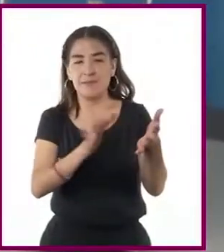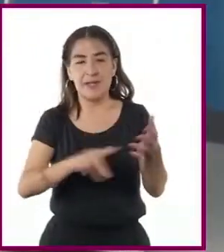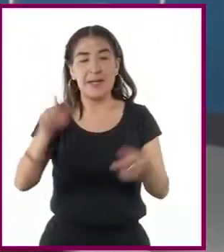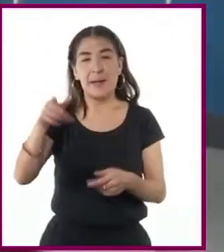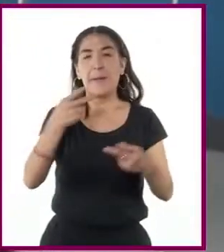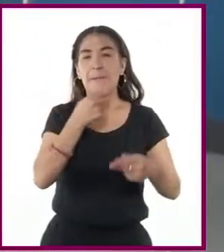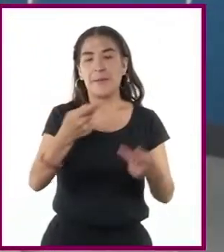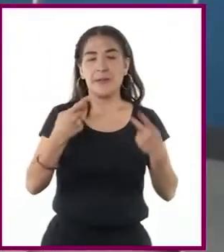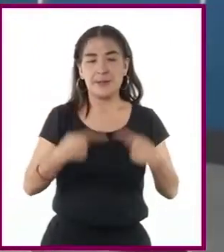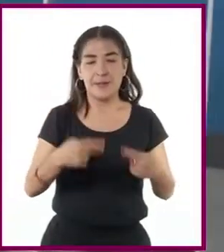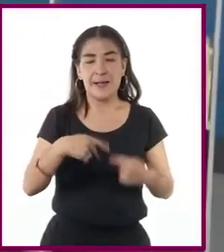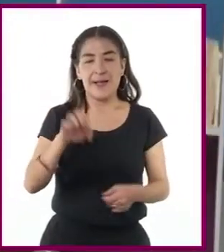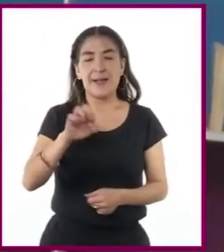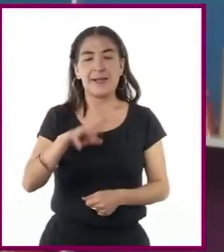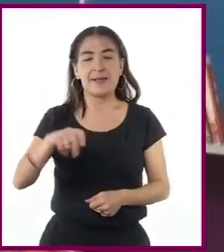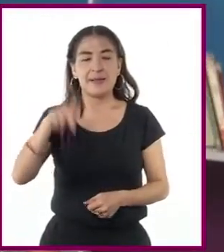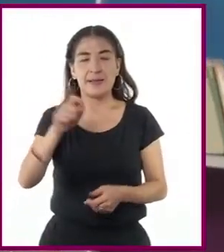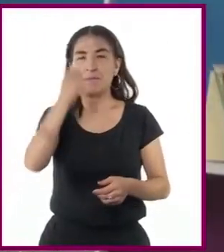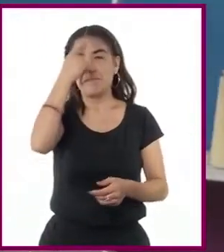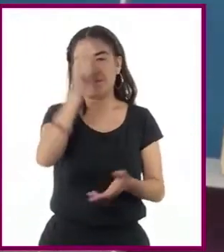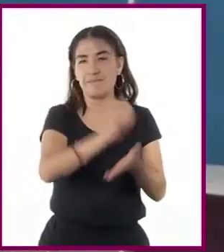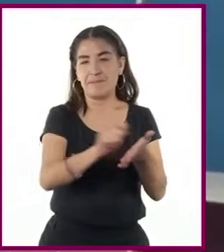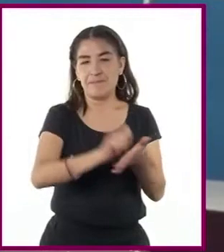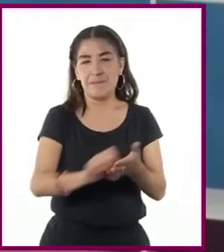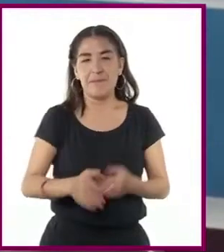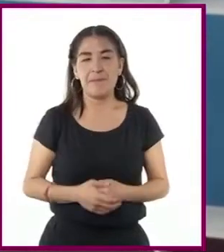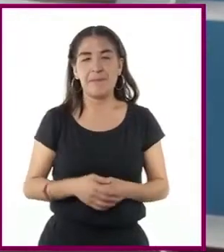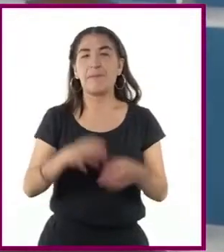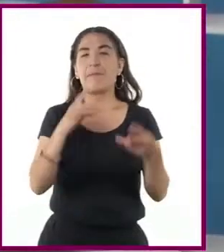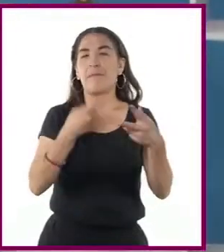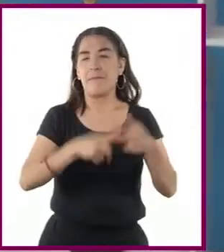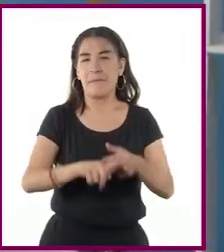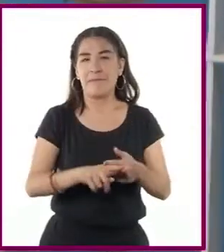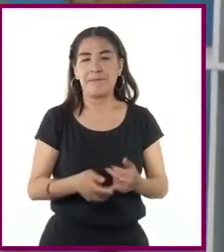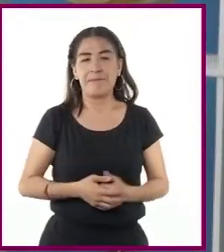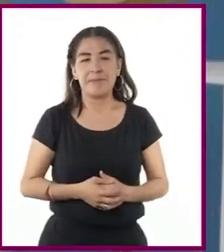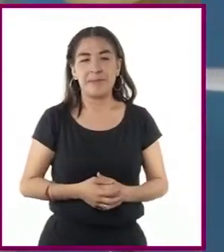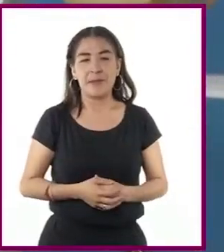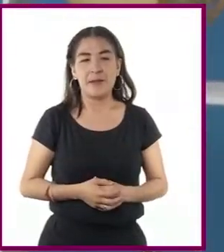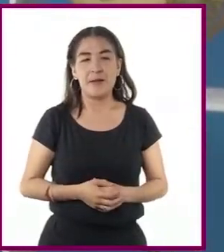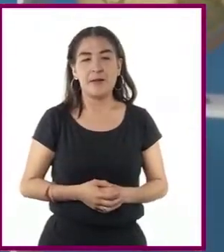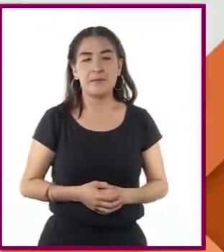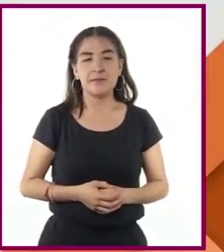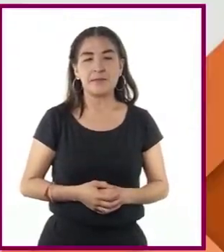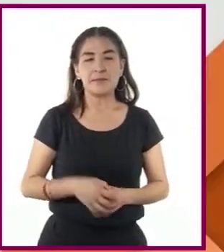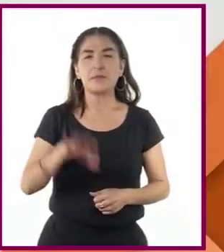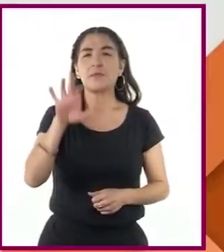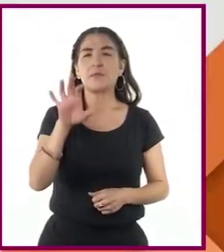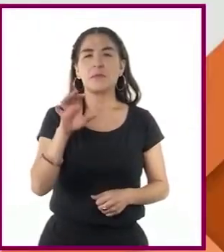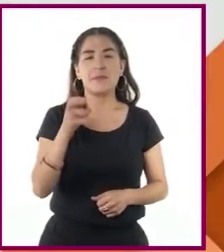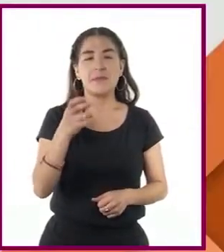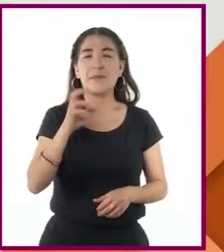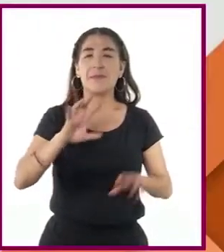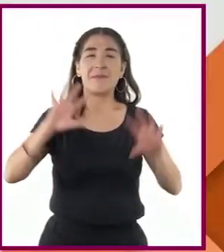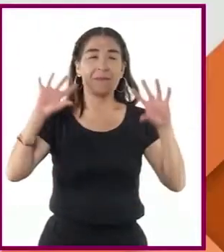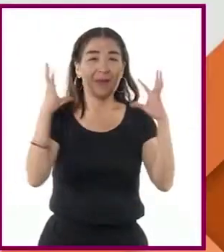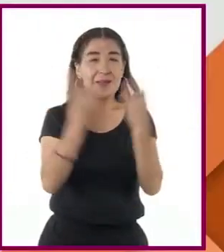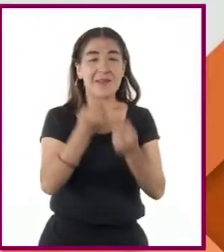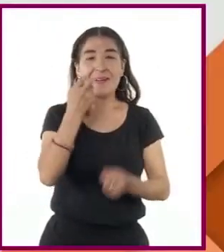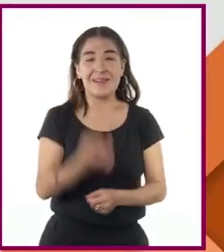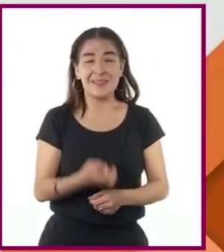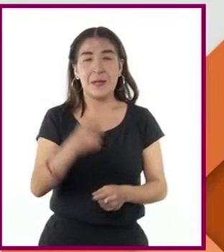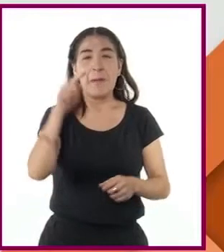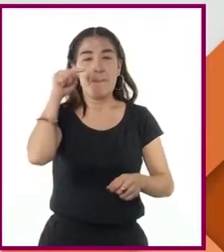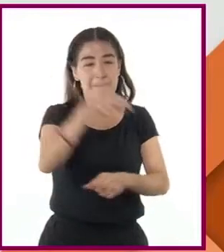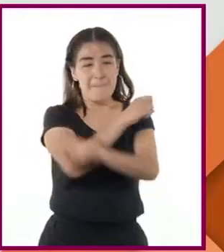historiador Erich Hobsbawm. Y dice así. Los 45 años transcurridos entre la explosión de las bombas